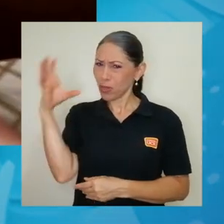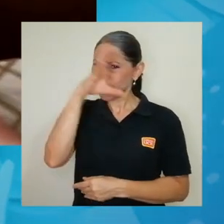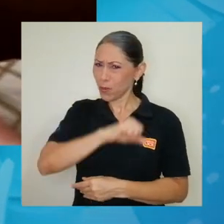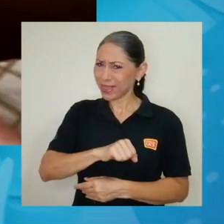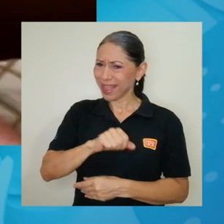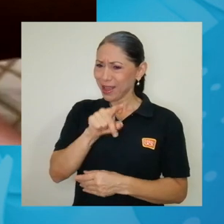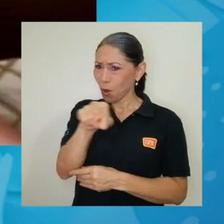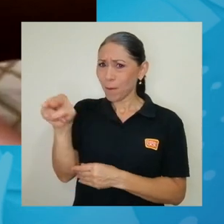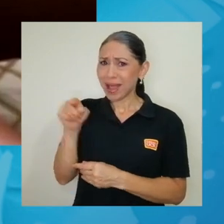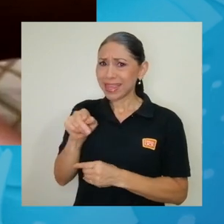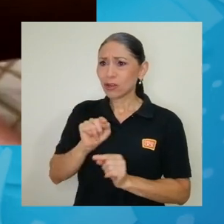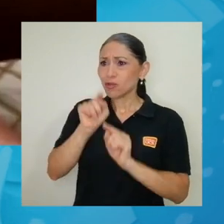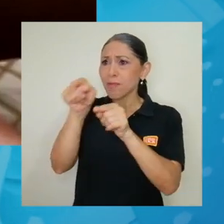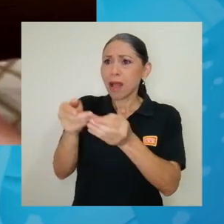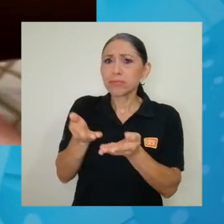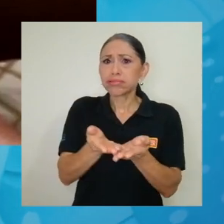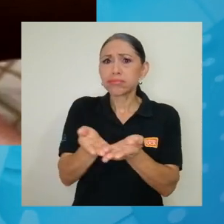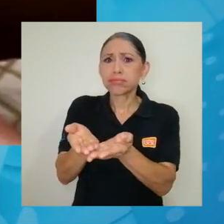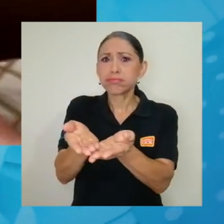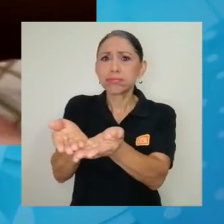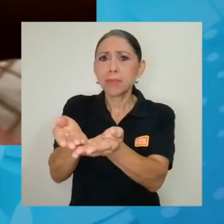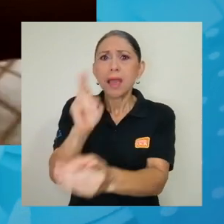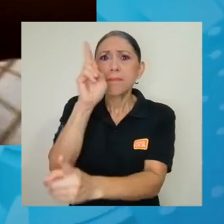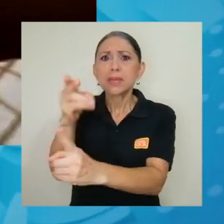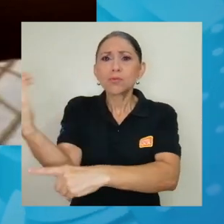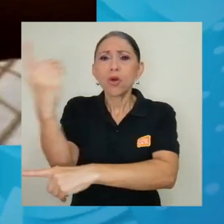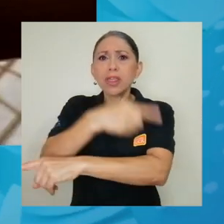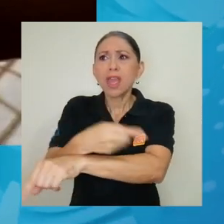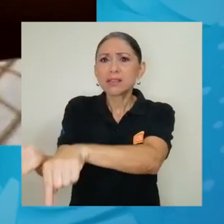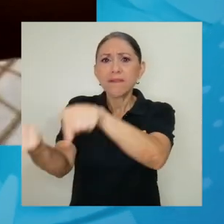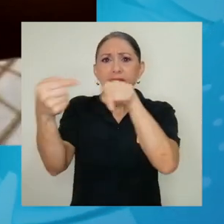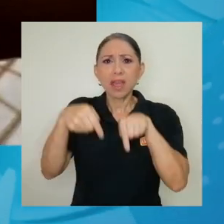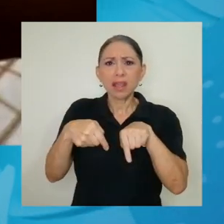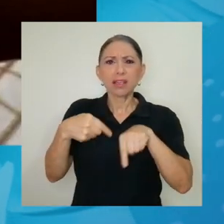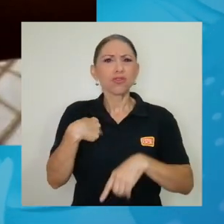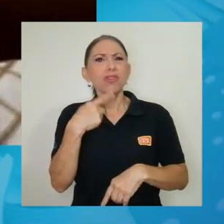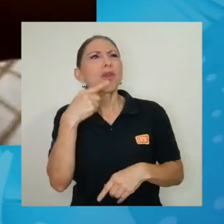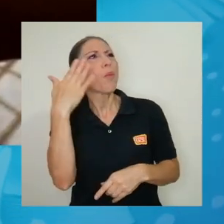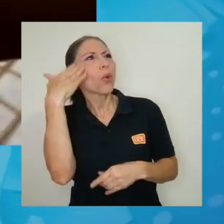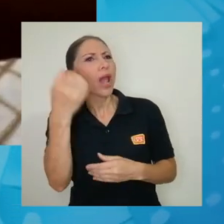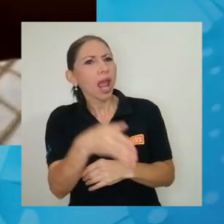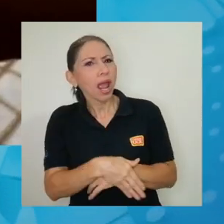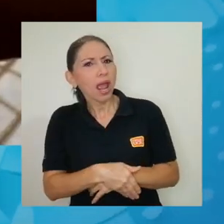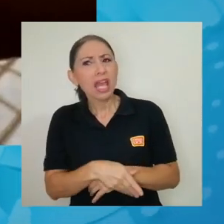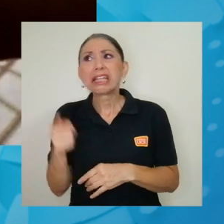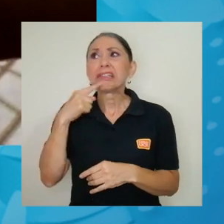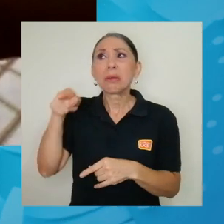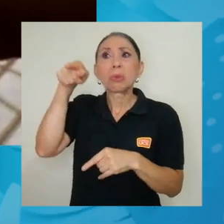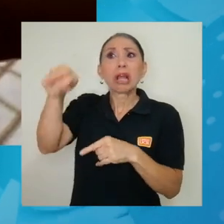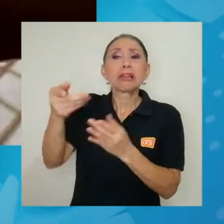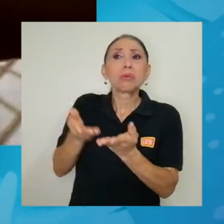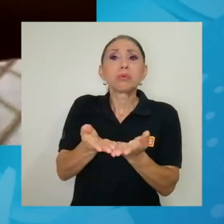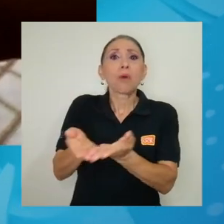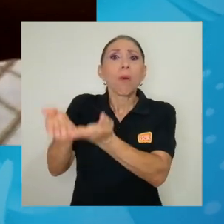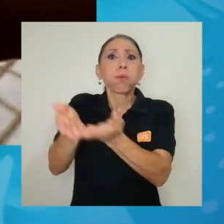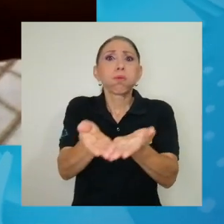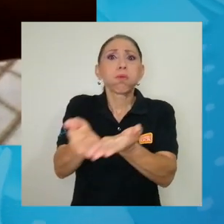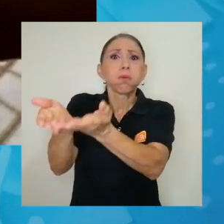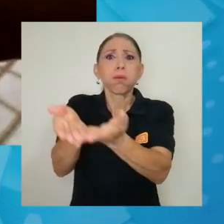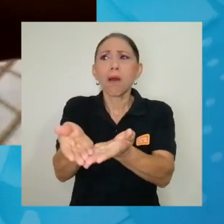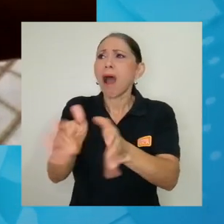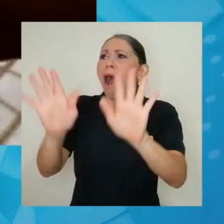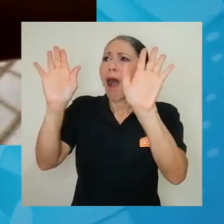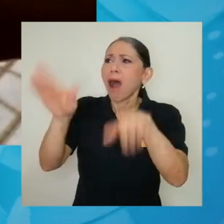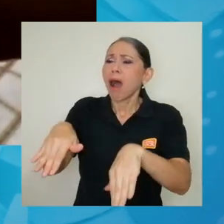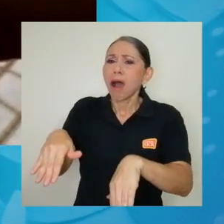van al mar y se regresan el mismo día. Y yo pregunto, ¿pero por qué regresaron? Me dice, porque el oleaje estaba feísimo. Dijo, ¿pero por qué no me